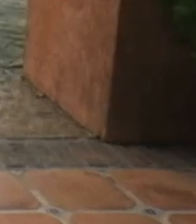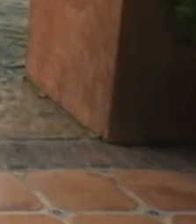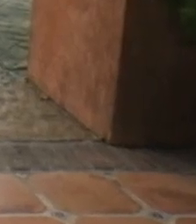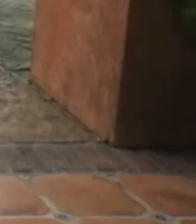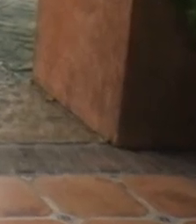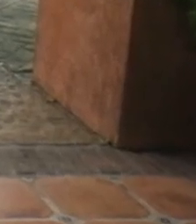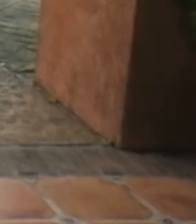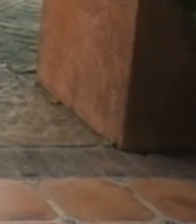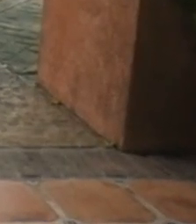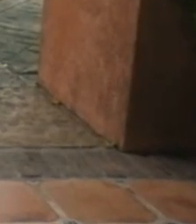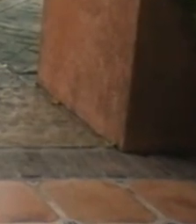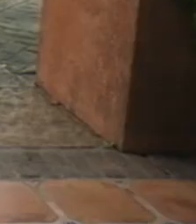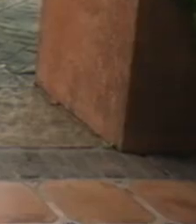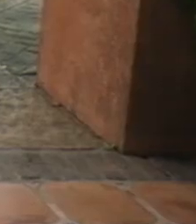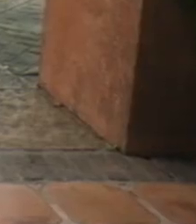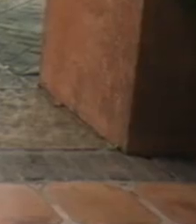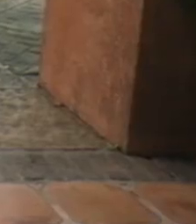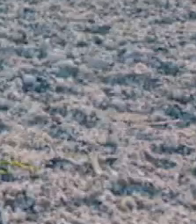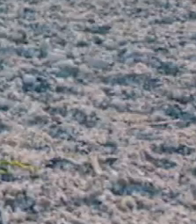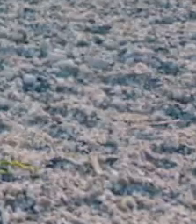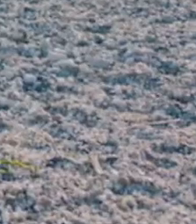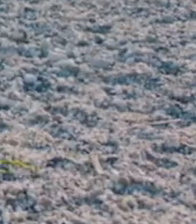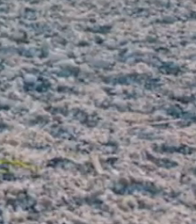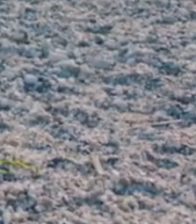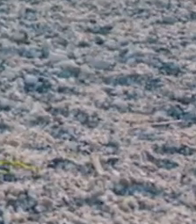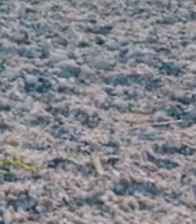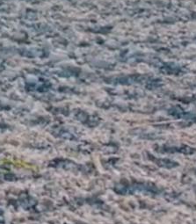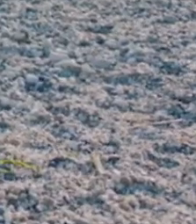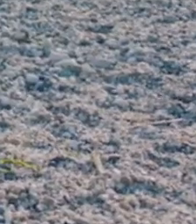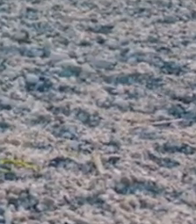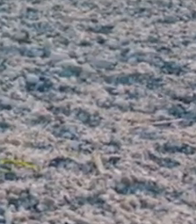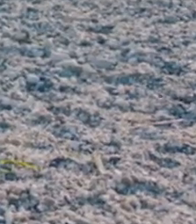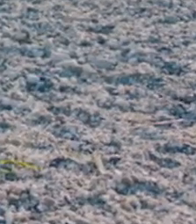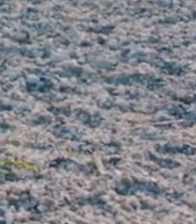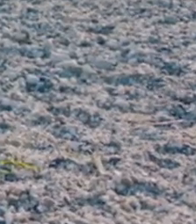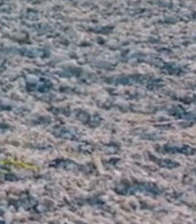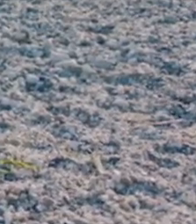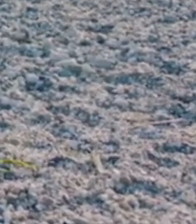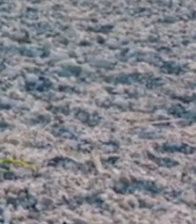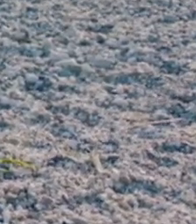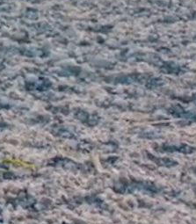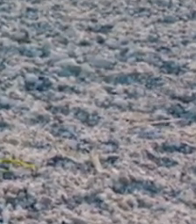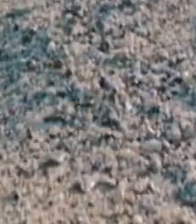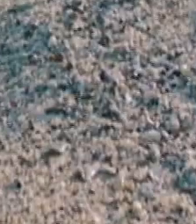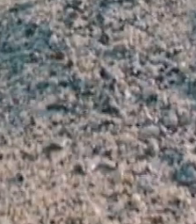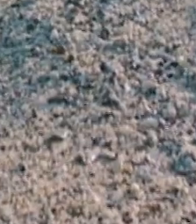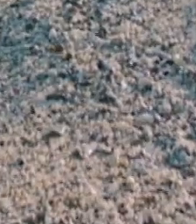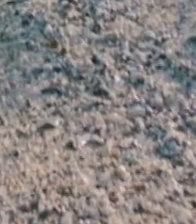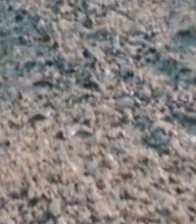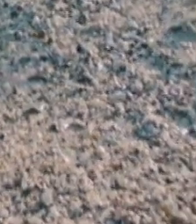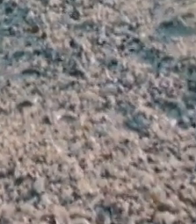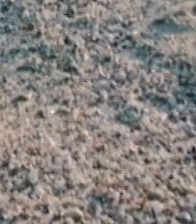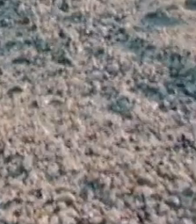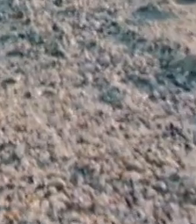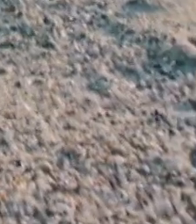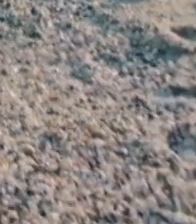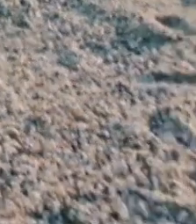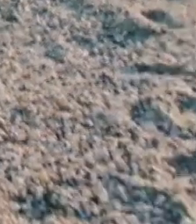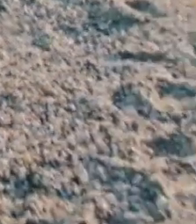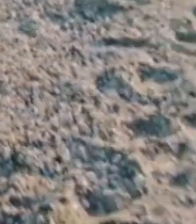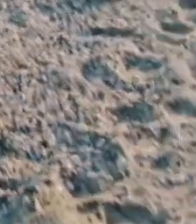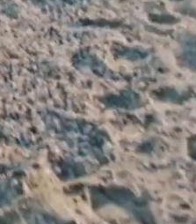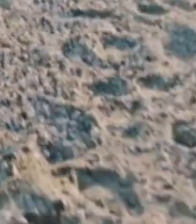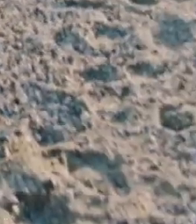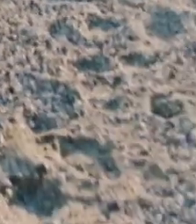¿Tú sientes algo por él? ¿Una atracción? Mampucu, barriga llena. De lunes a viernes, las 11 y 30 de la